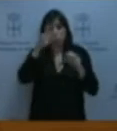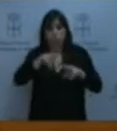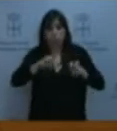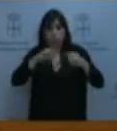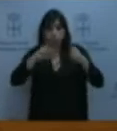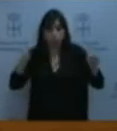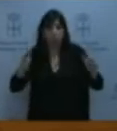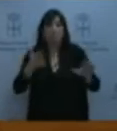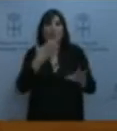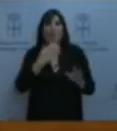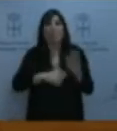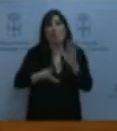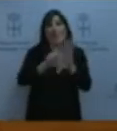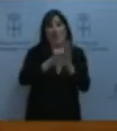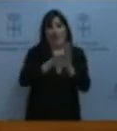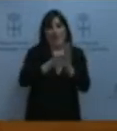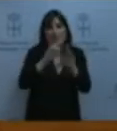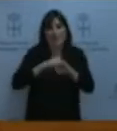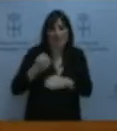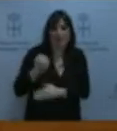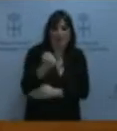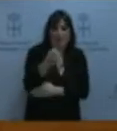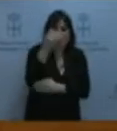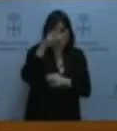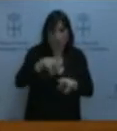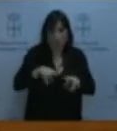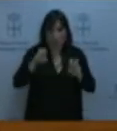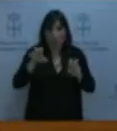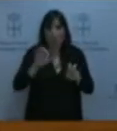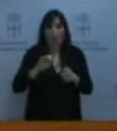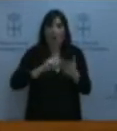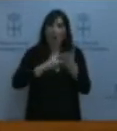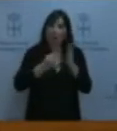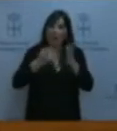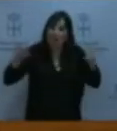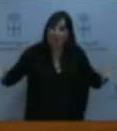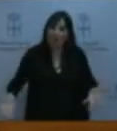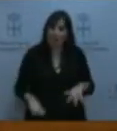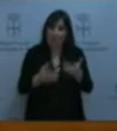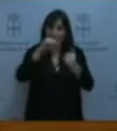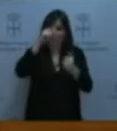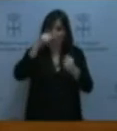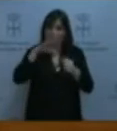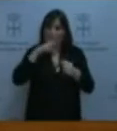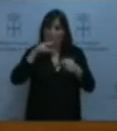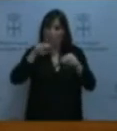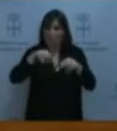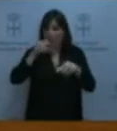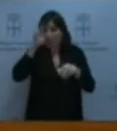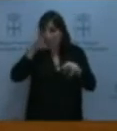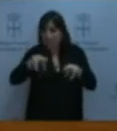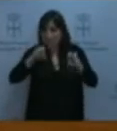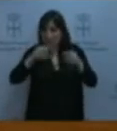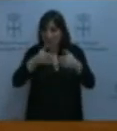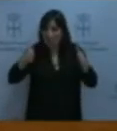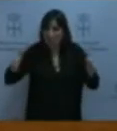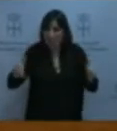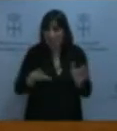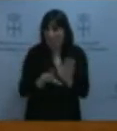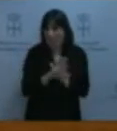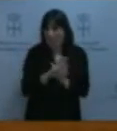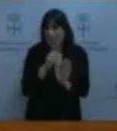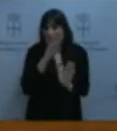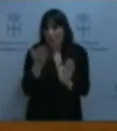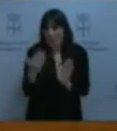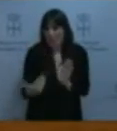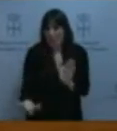emprendimiento, un plan de fomento de la cultura emprendedora, una ley que en estos momentos carecemos de ella porque la propia también